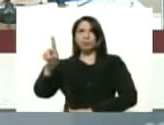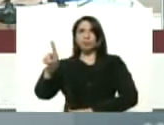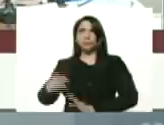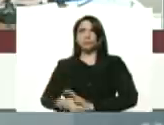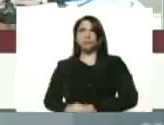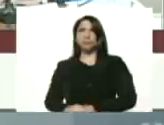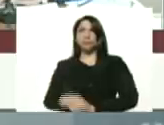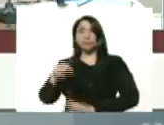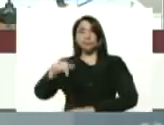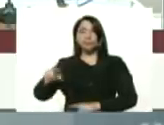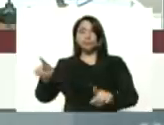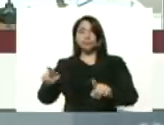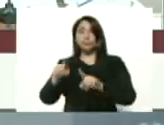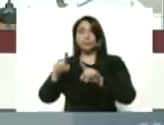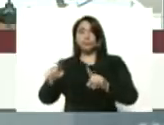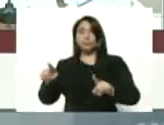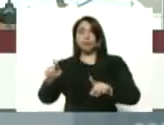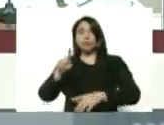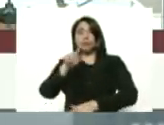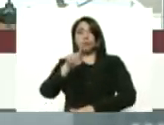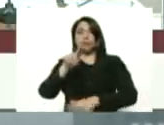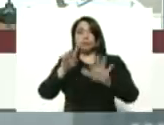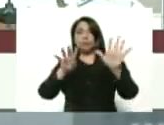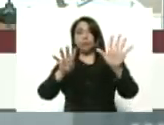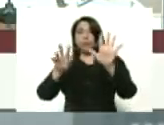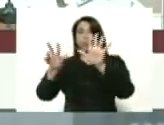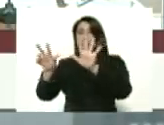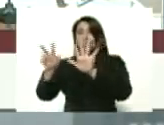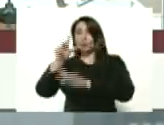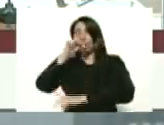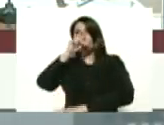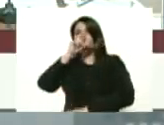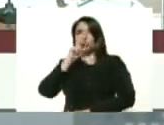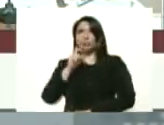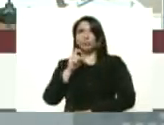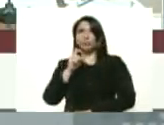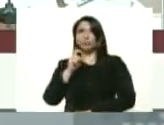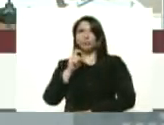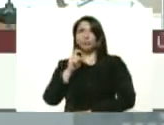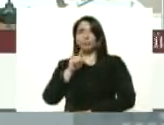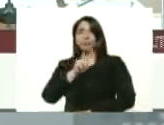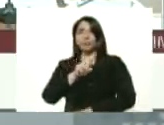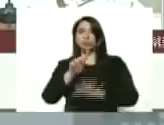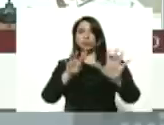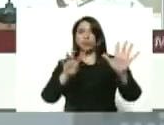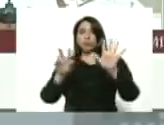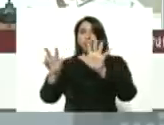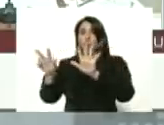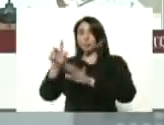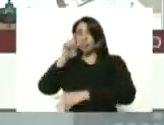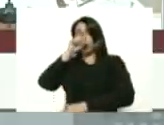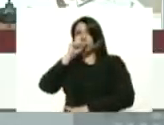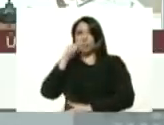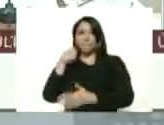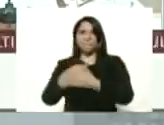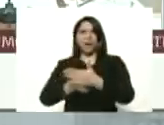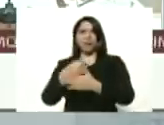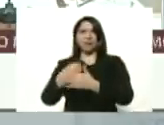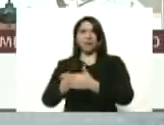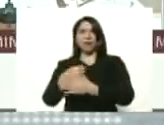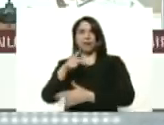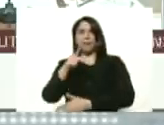hoy se están cumpliendo 198 años 198 años de la batalla de